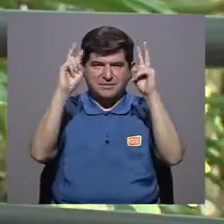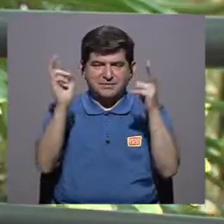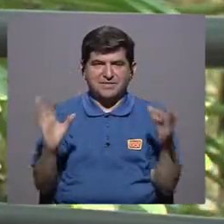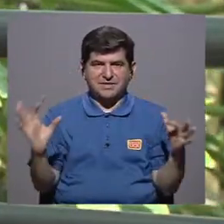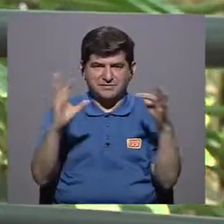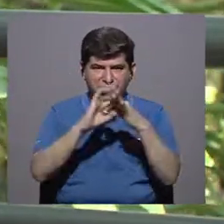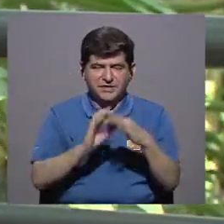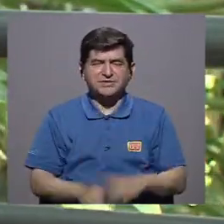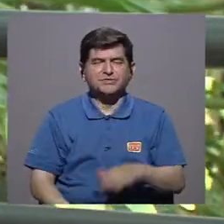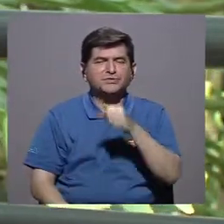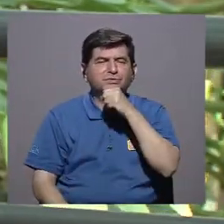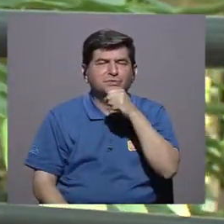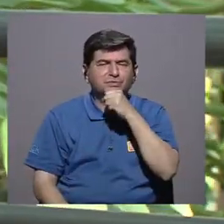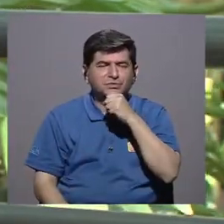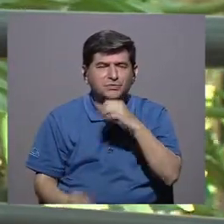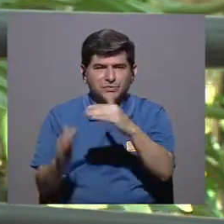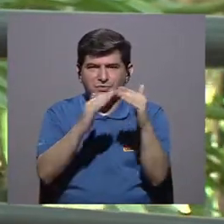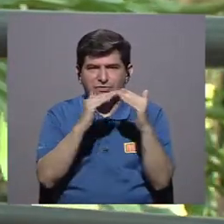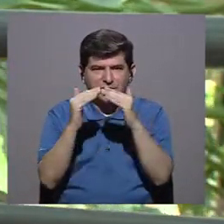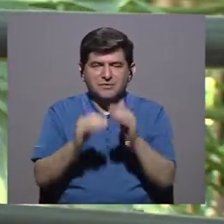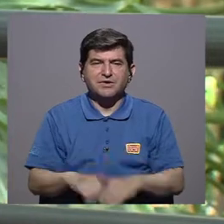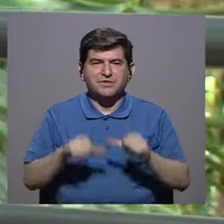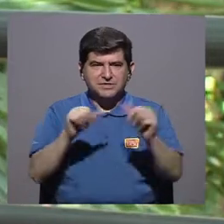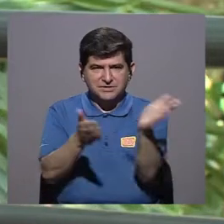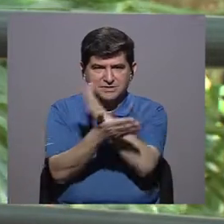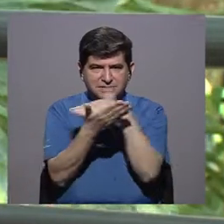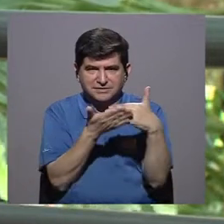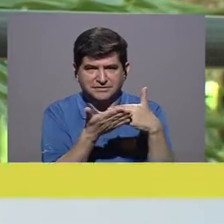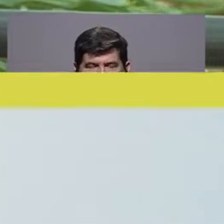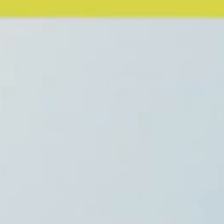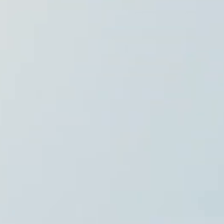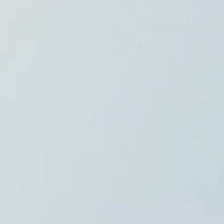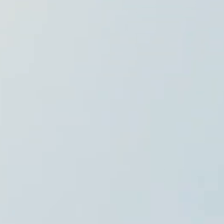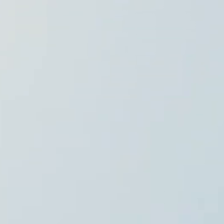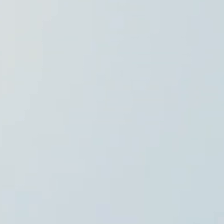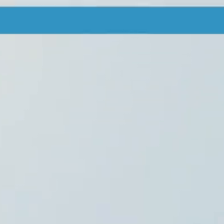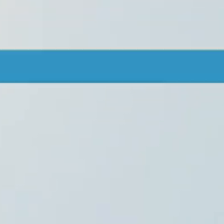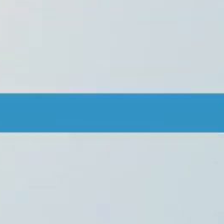temas relacionados con el envejecimiento de nuestra población en el siguiente segmento.